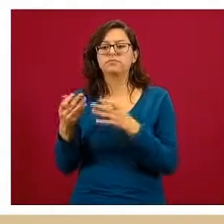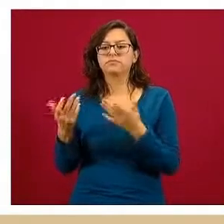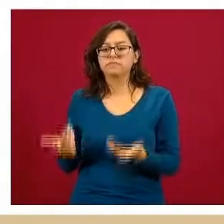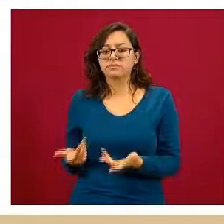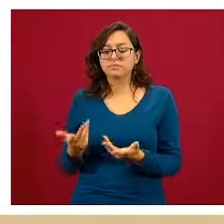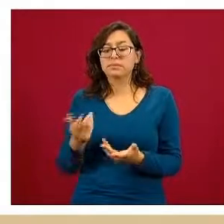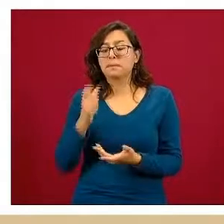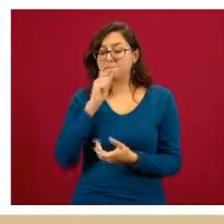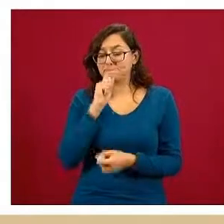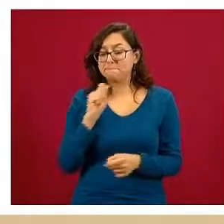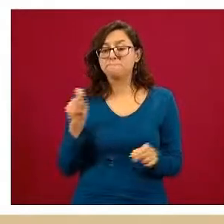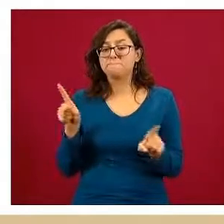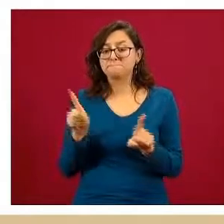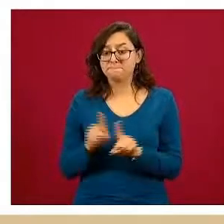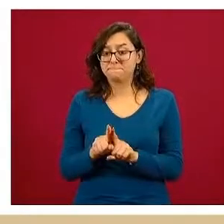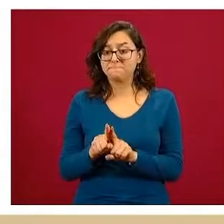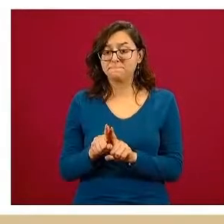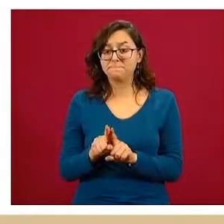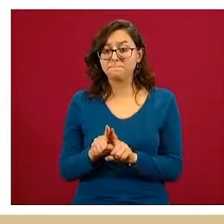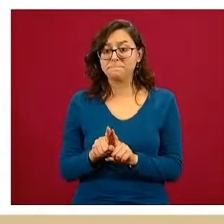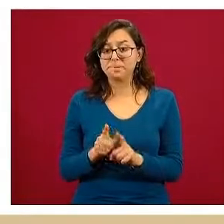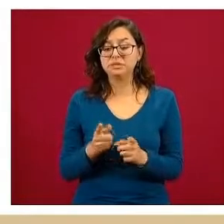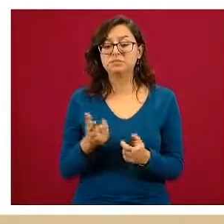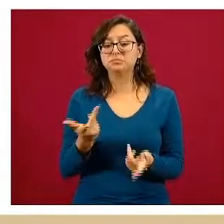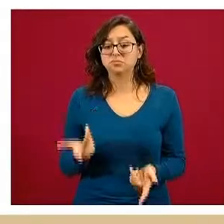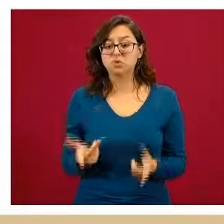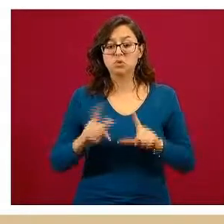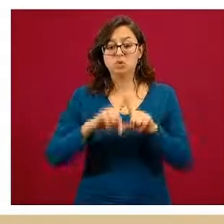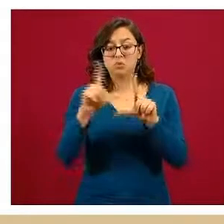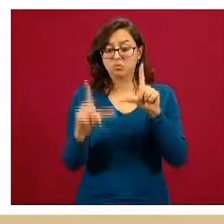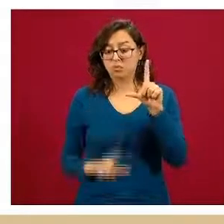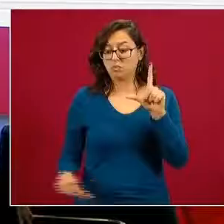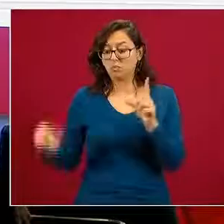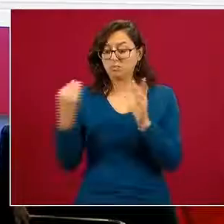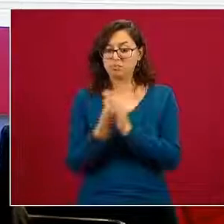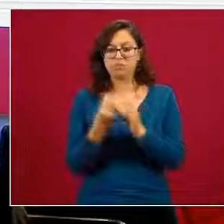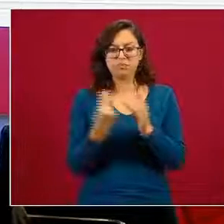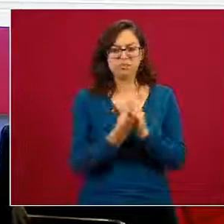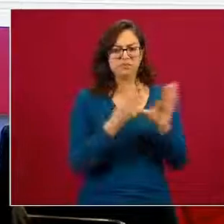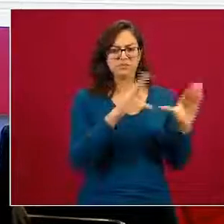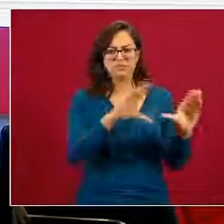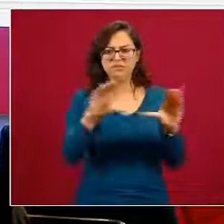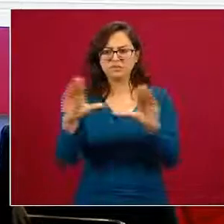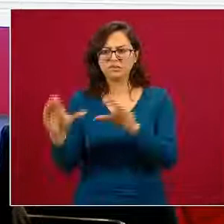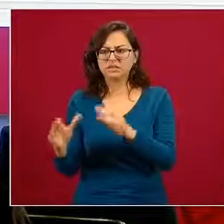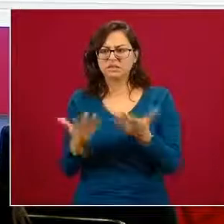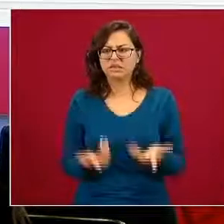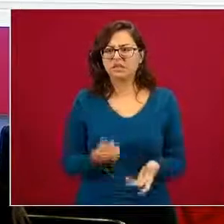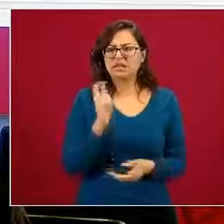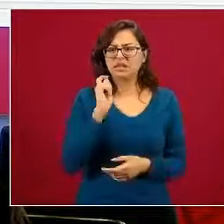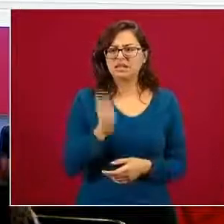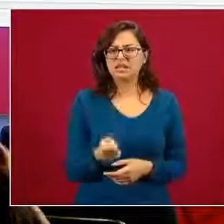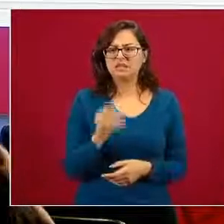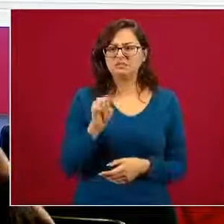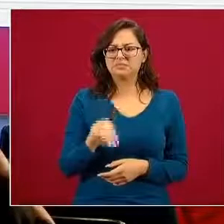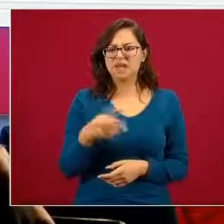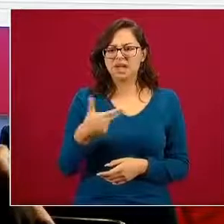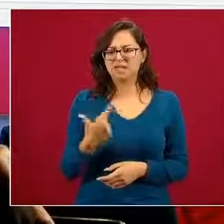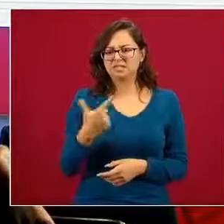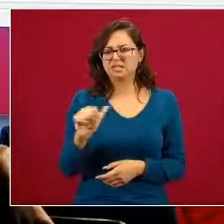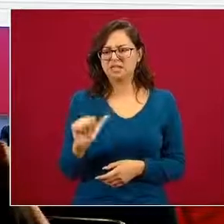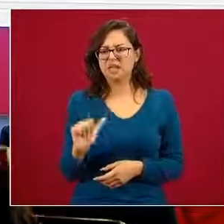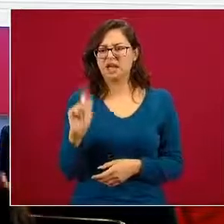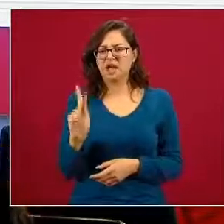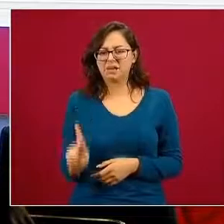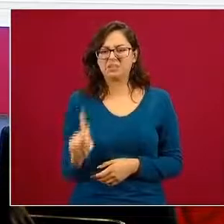propuesta que se está escalando a nivel nacional de capacitación ustedes dirán que es eso del MHGAP viene de las cifras en inglés que